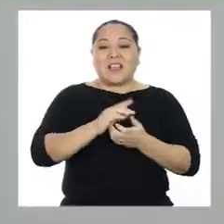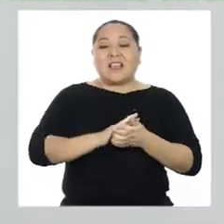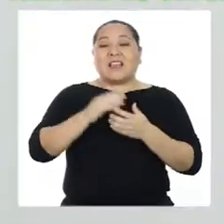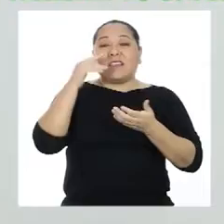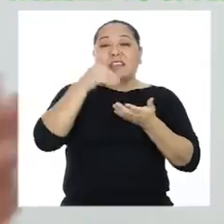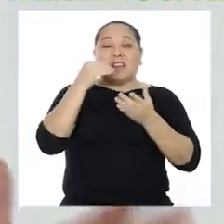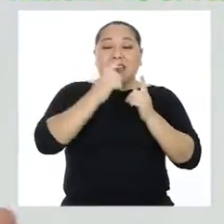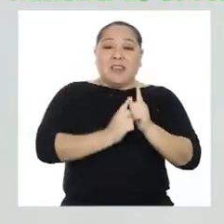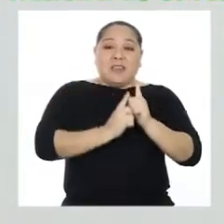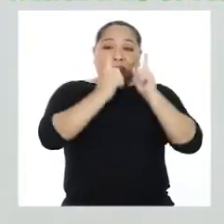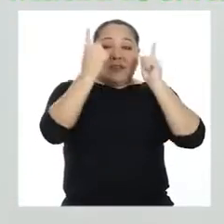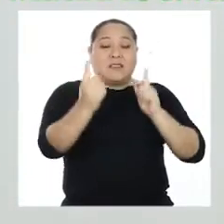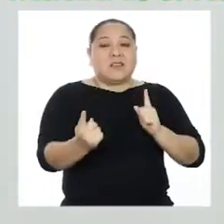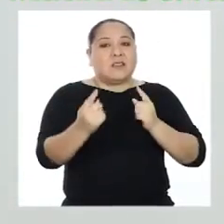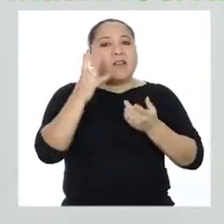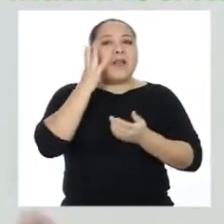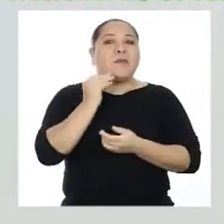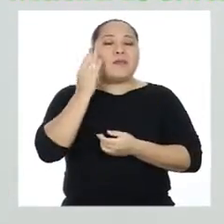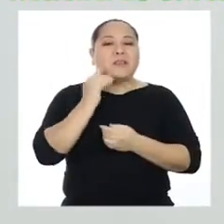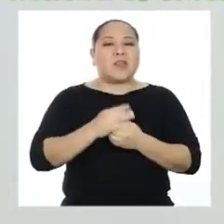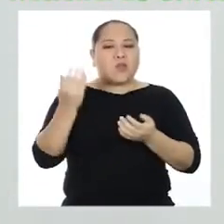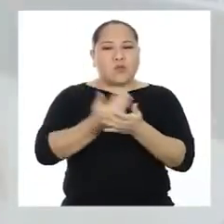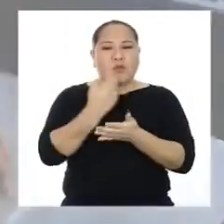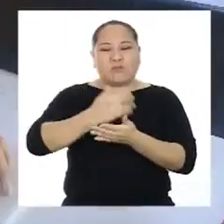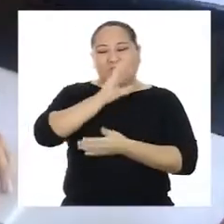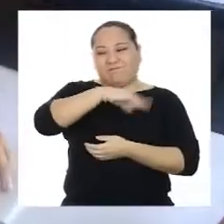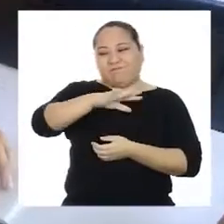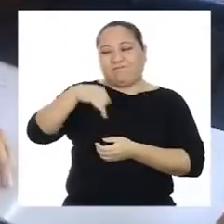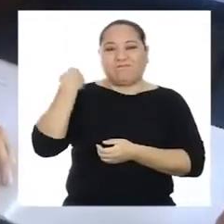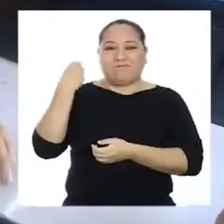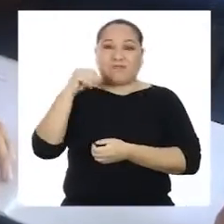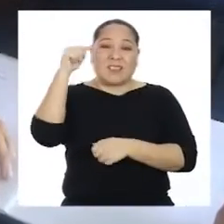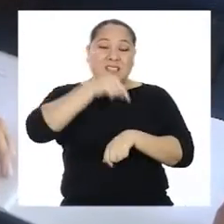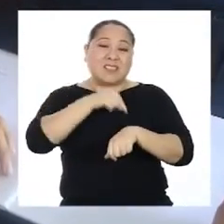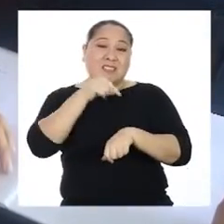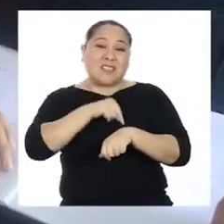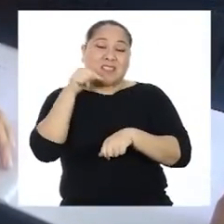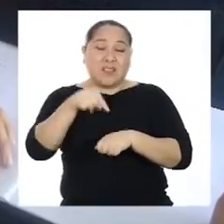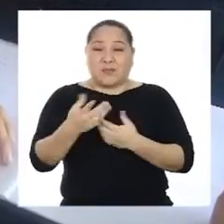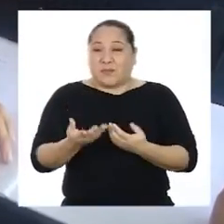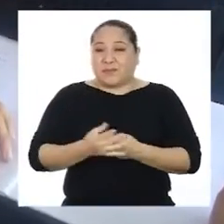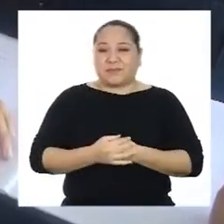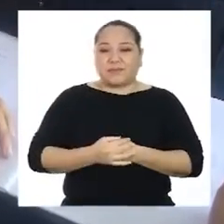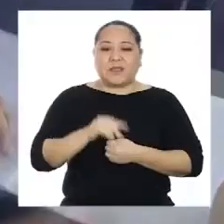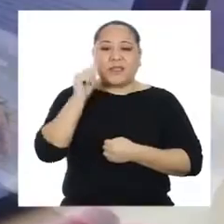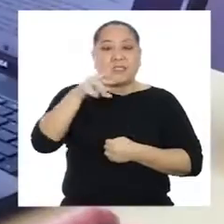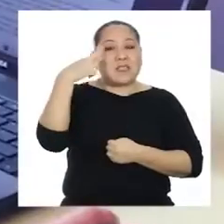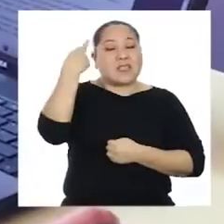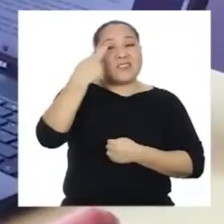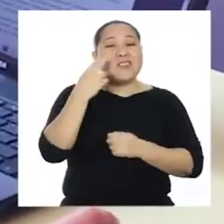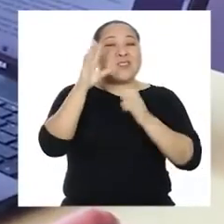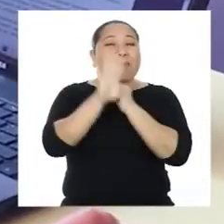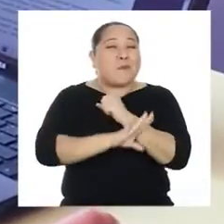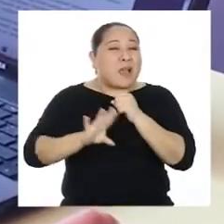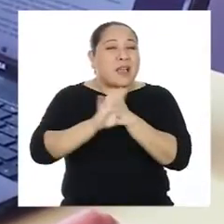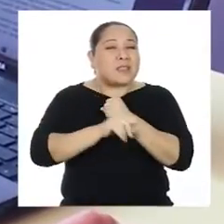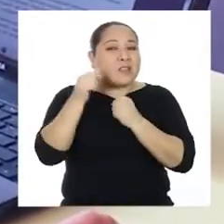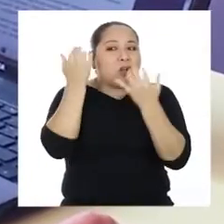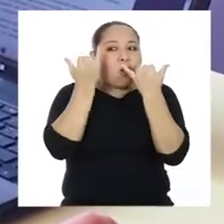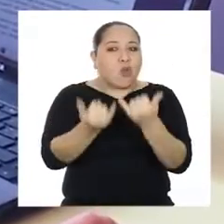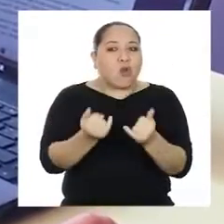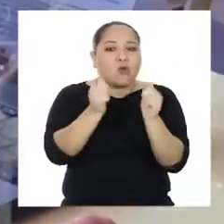Estudiar a distancia es una experiencia nueva para niños, niñas y adolescentes. Sobre todo en estas circunstancias. Por eso es